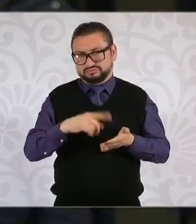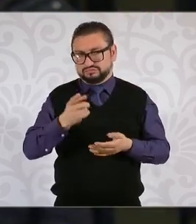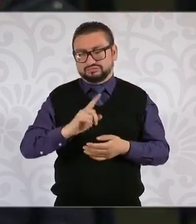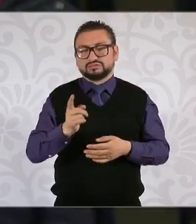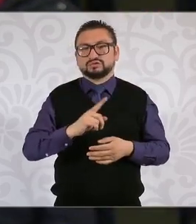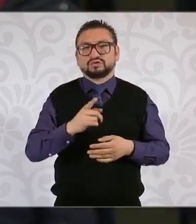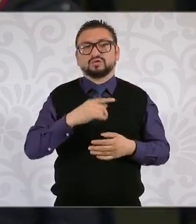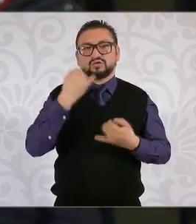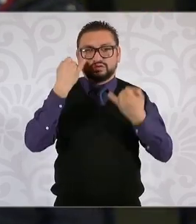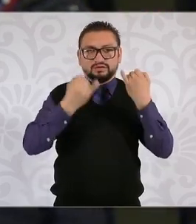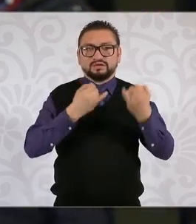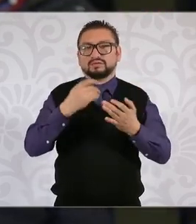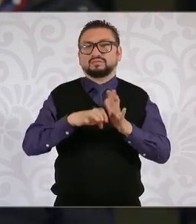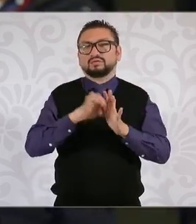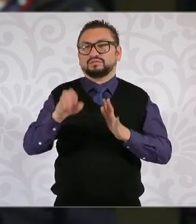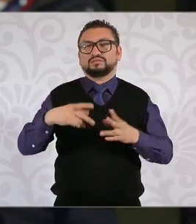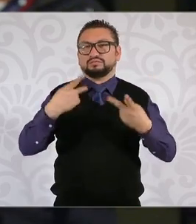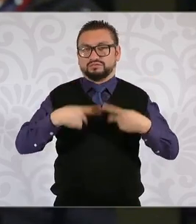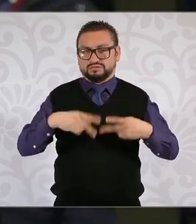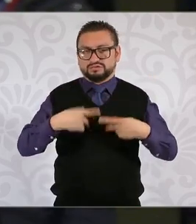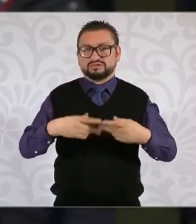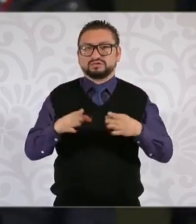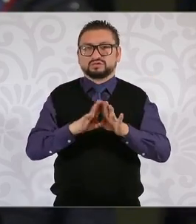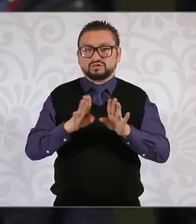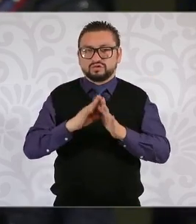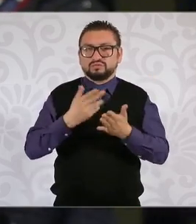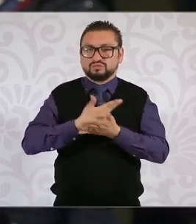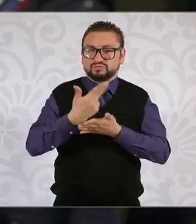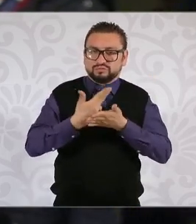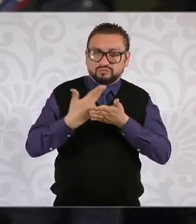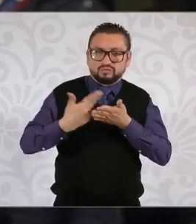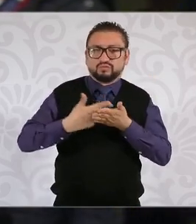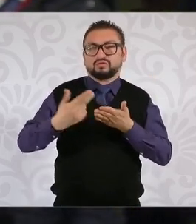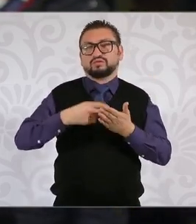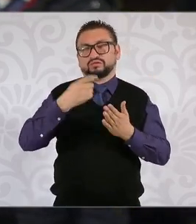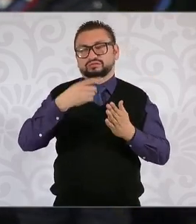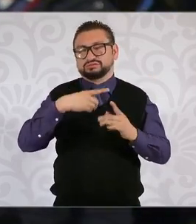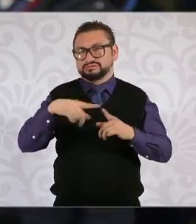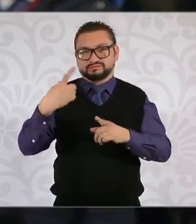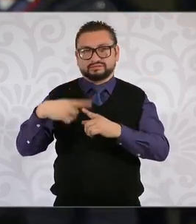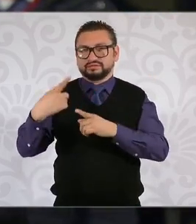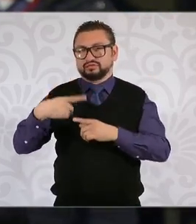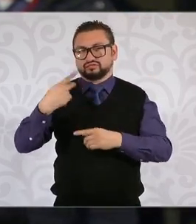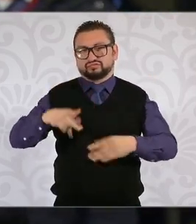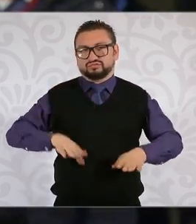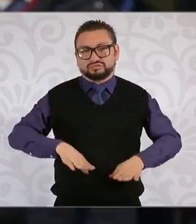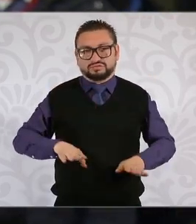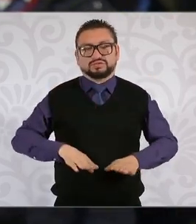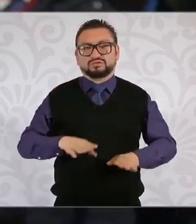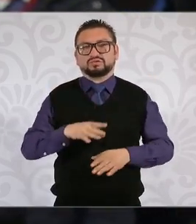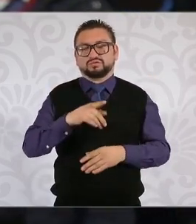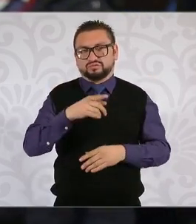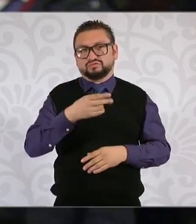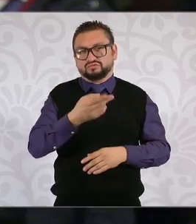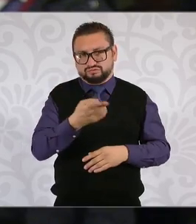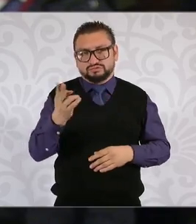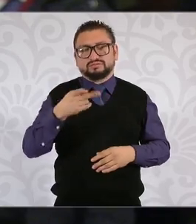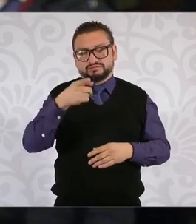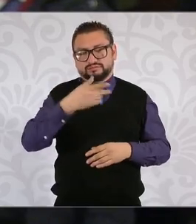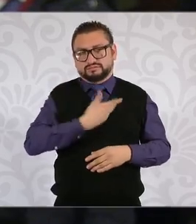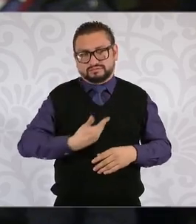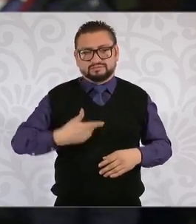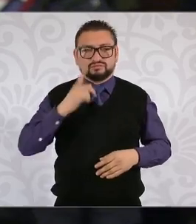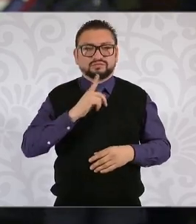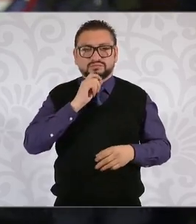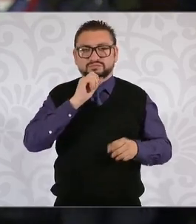alguno de los caricaturistas o columnistas que normalmente tienen este tipo de actitudes usted misma señora Presidente